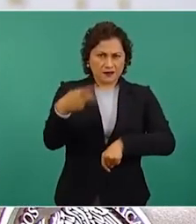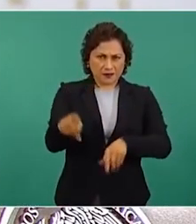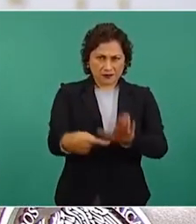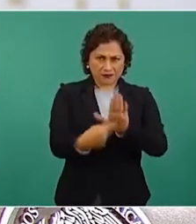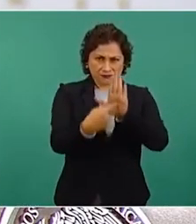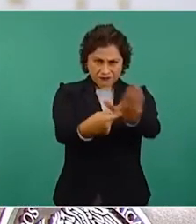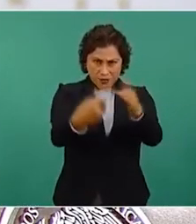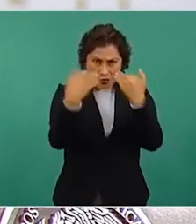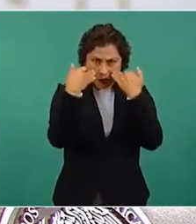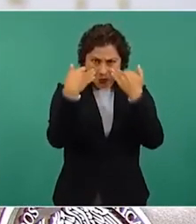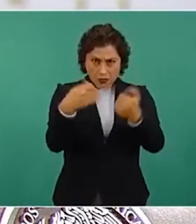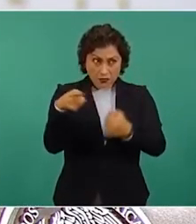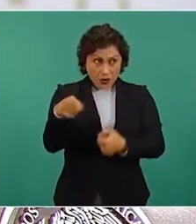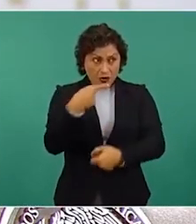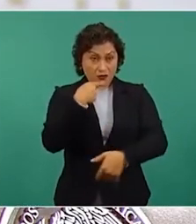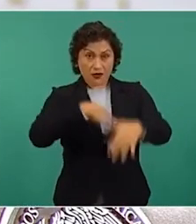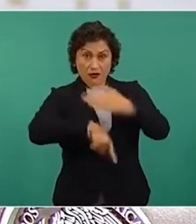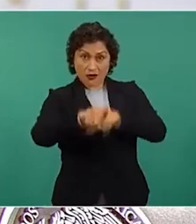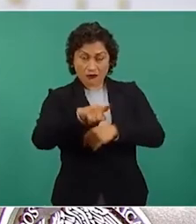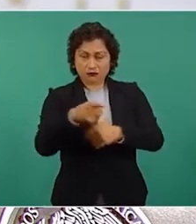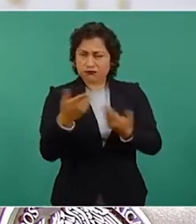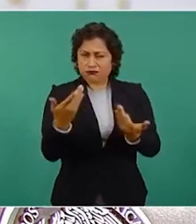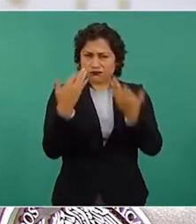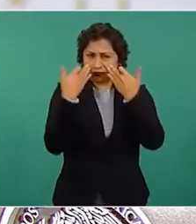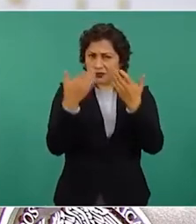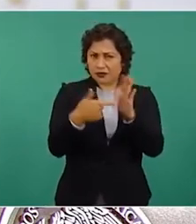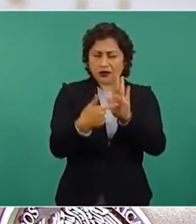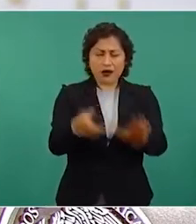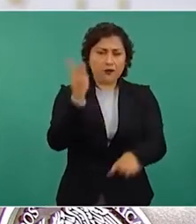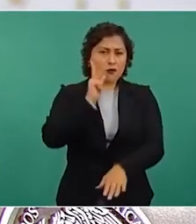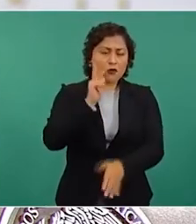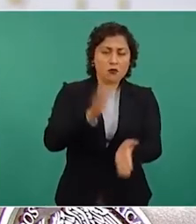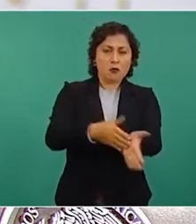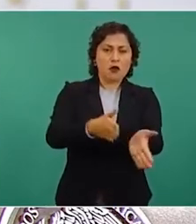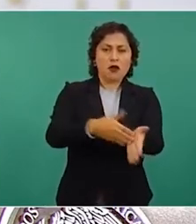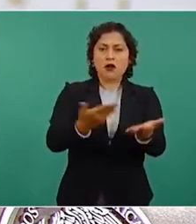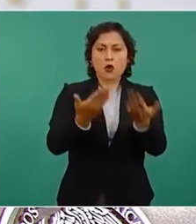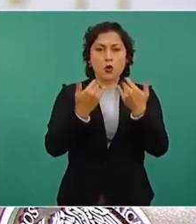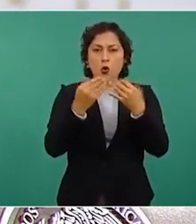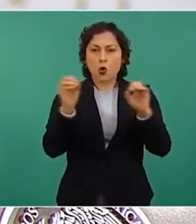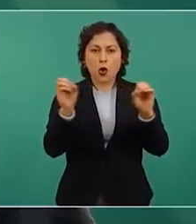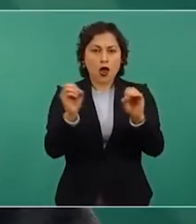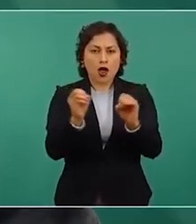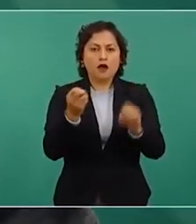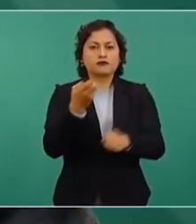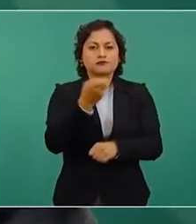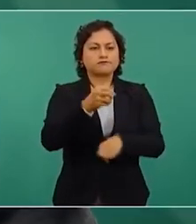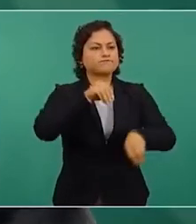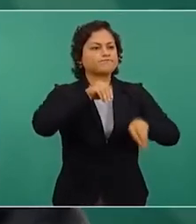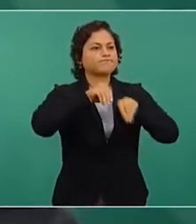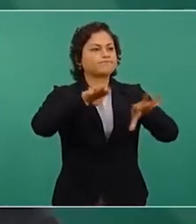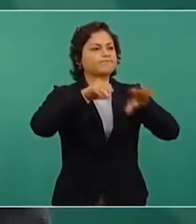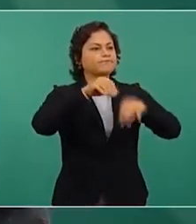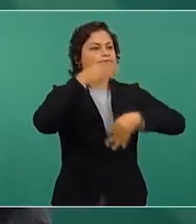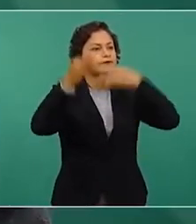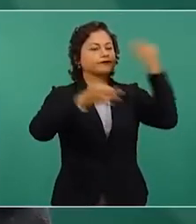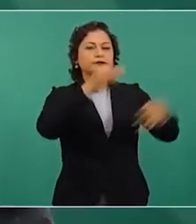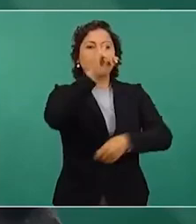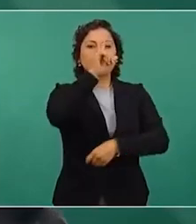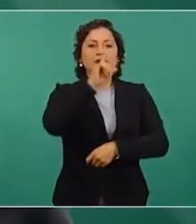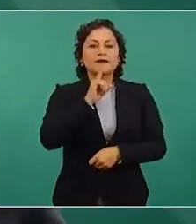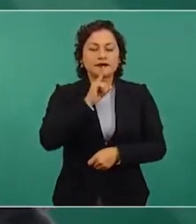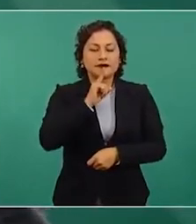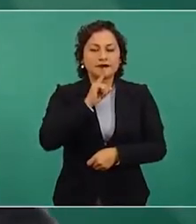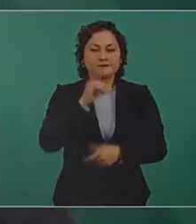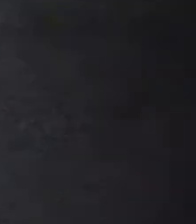sus graves acusaciones, que en realidad son mentiras deliberadas. Hasta aquí nuestra sección, presidente.